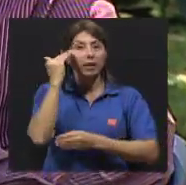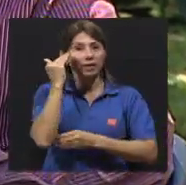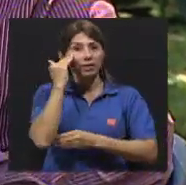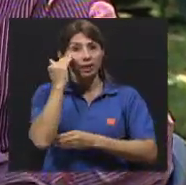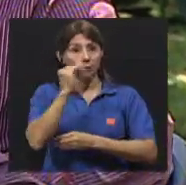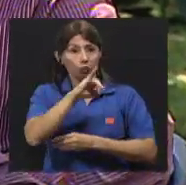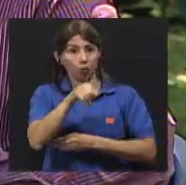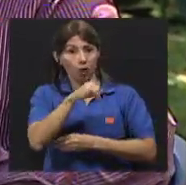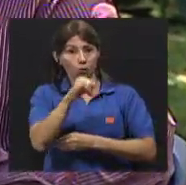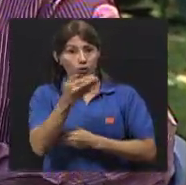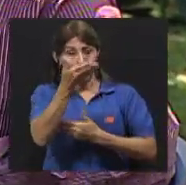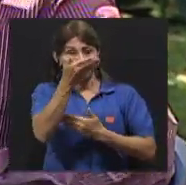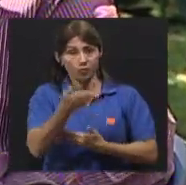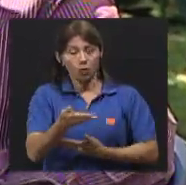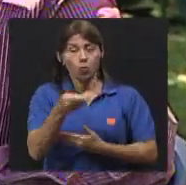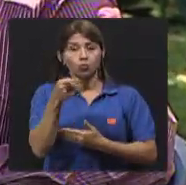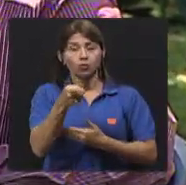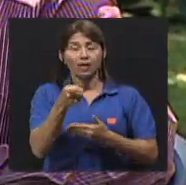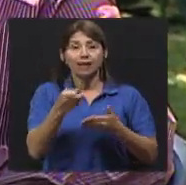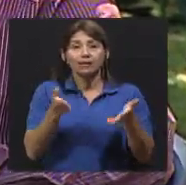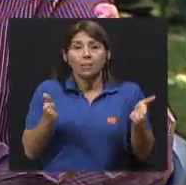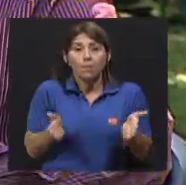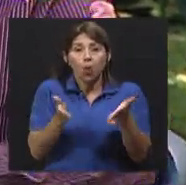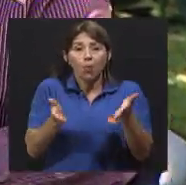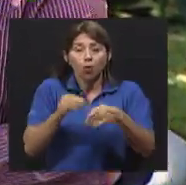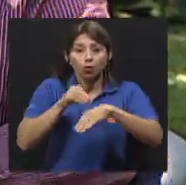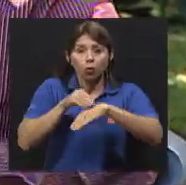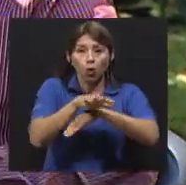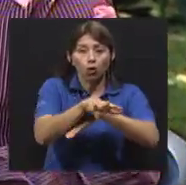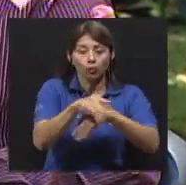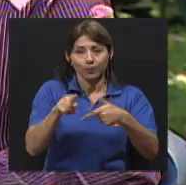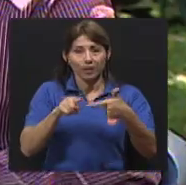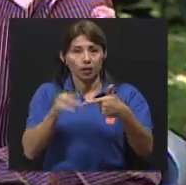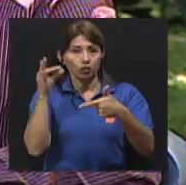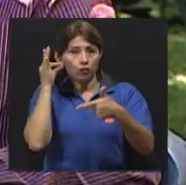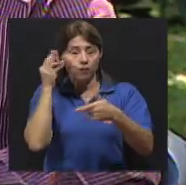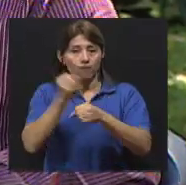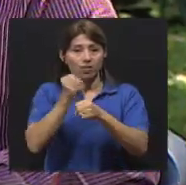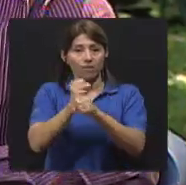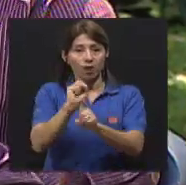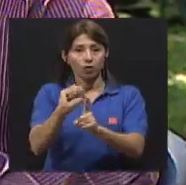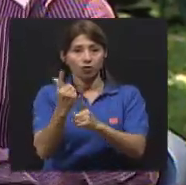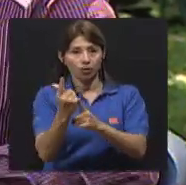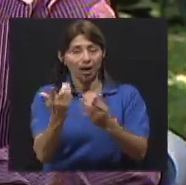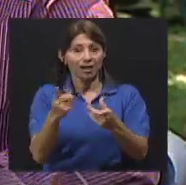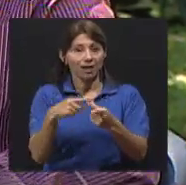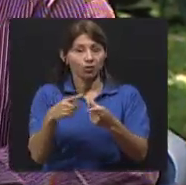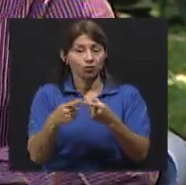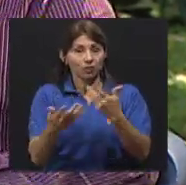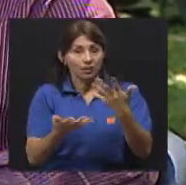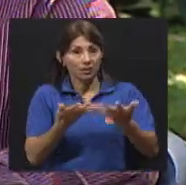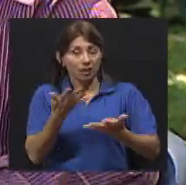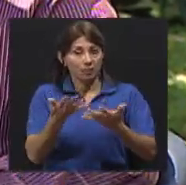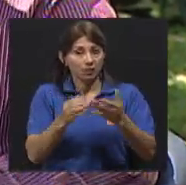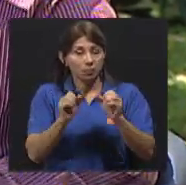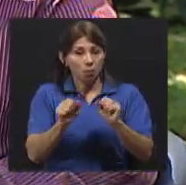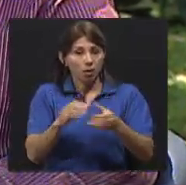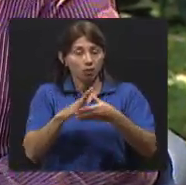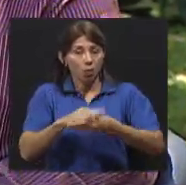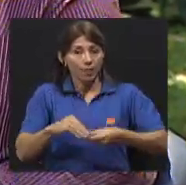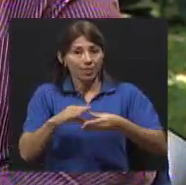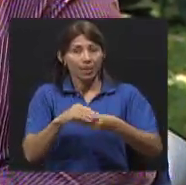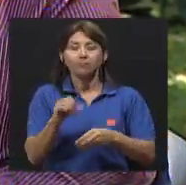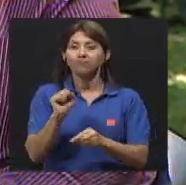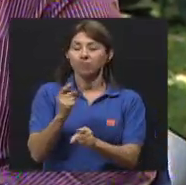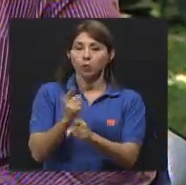Juan José, usted es promotor y en el caso de Sofía es trabajadora social. Entonces, tal vez sí, si nos